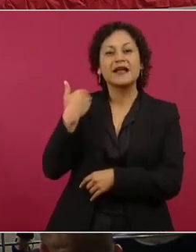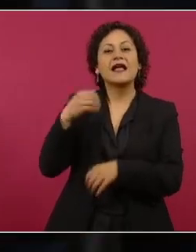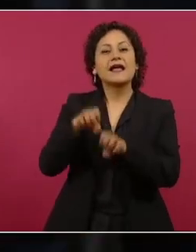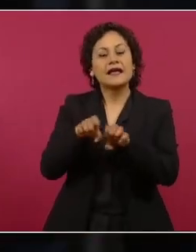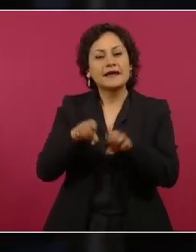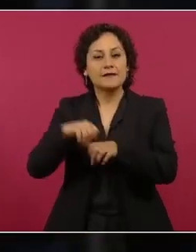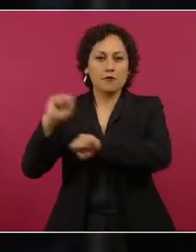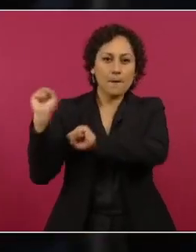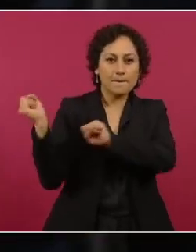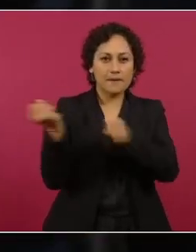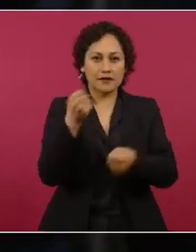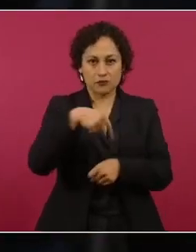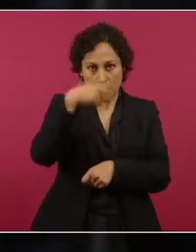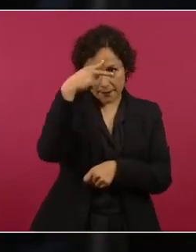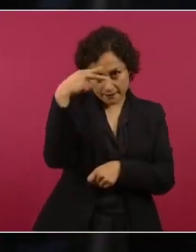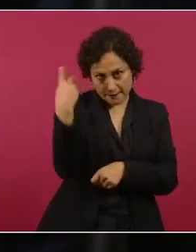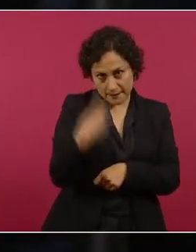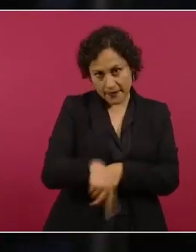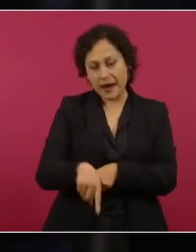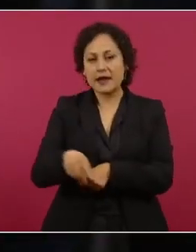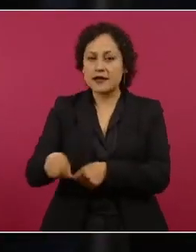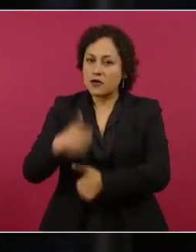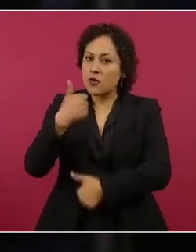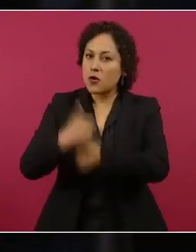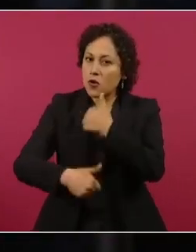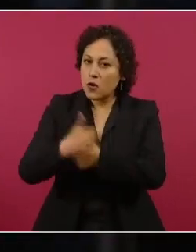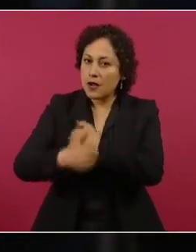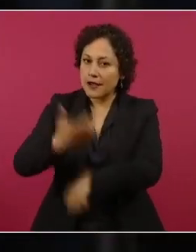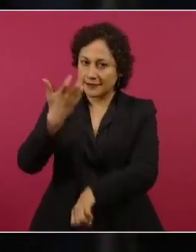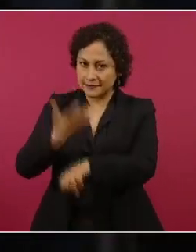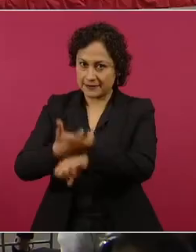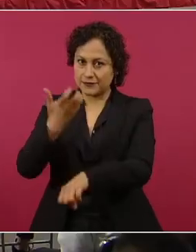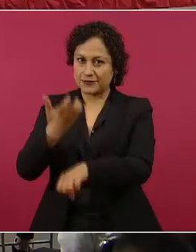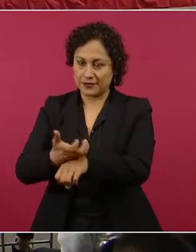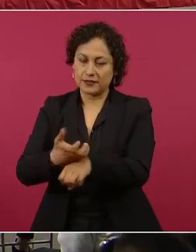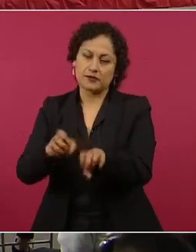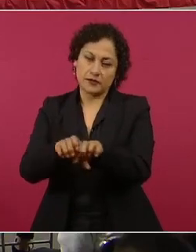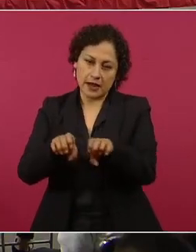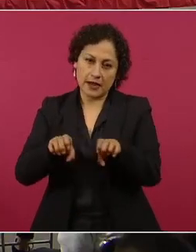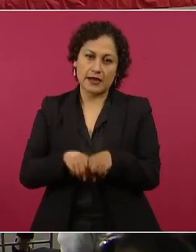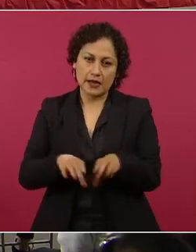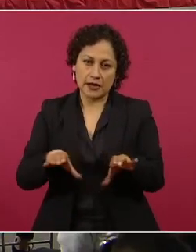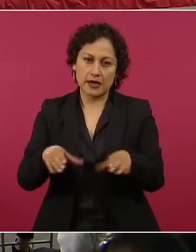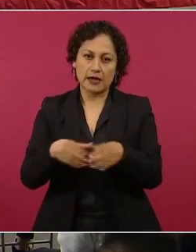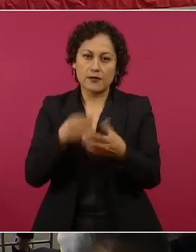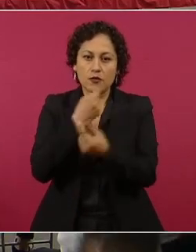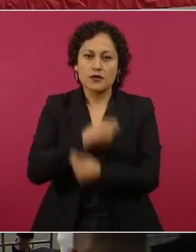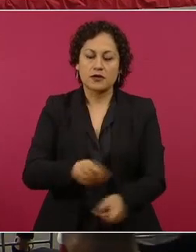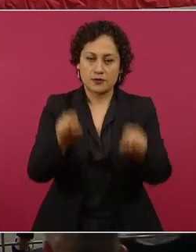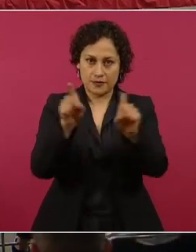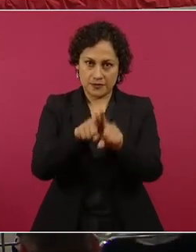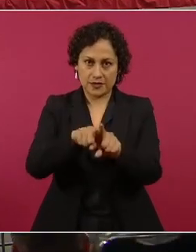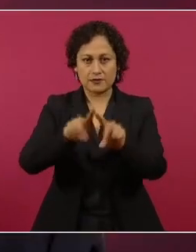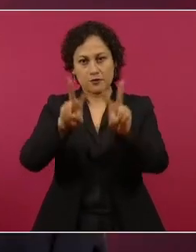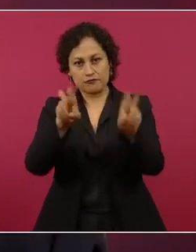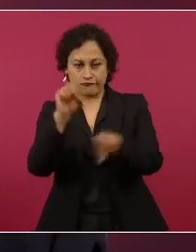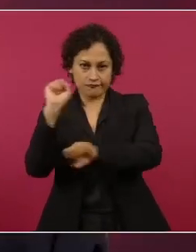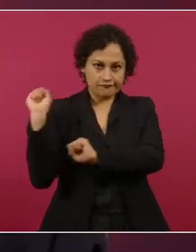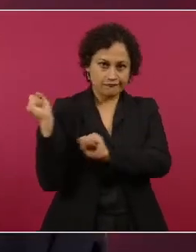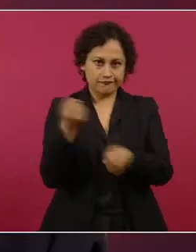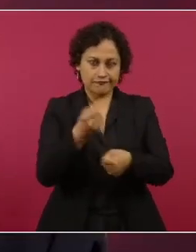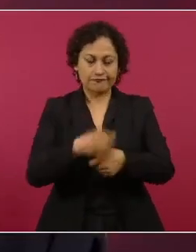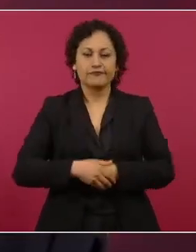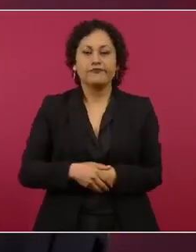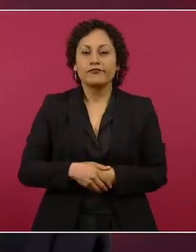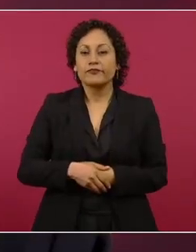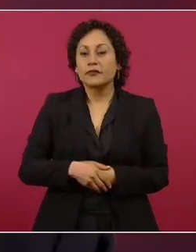primeros en pegarle a Estados Unidos en el campeonato de ligas pequeñas de béisbol. Y me dijo el capitán del equipo cuando nos estaban yendo,